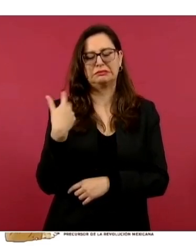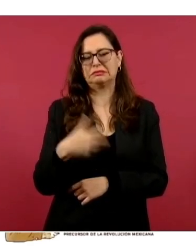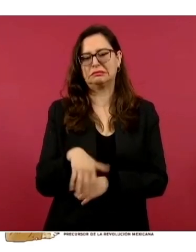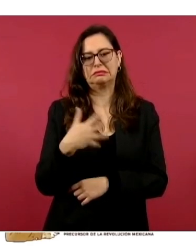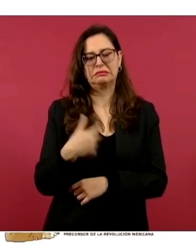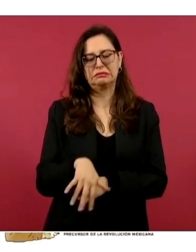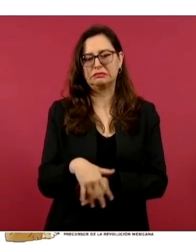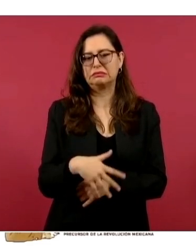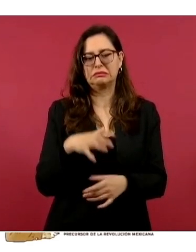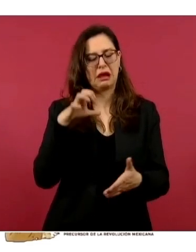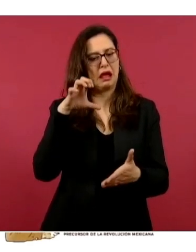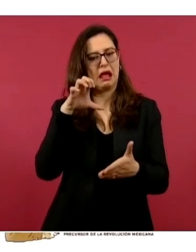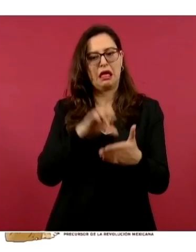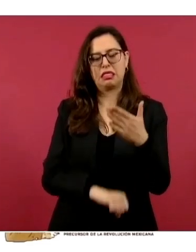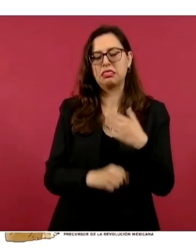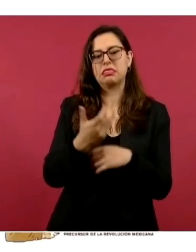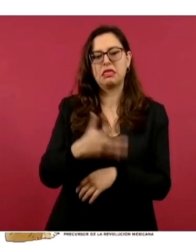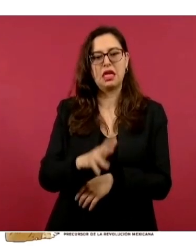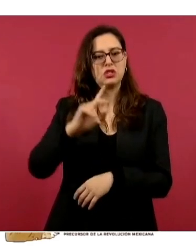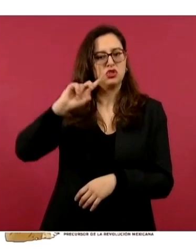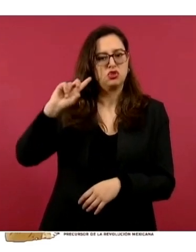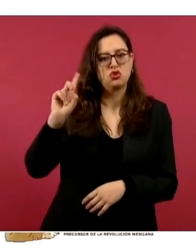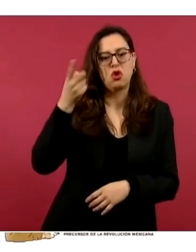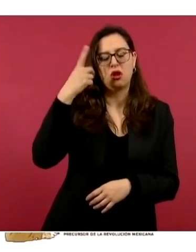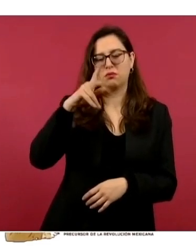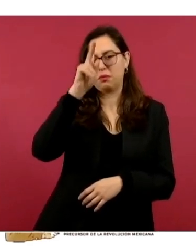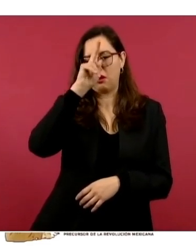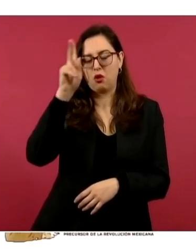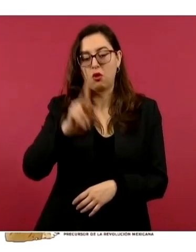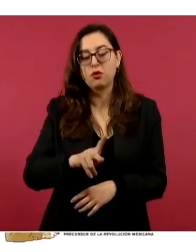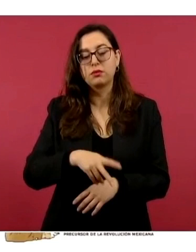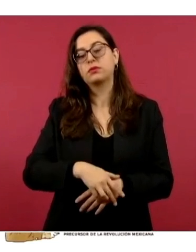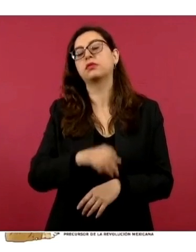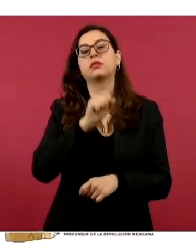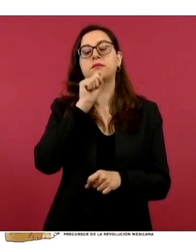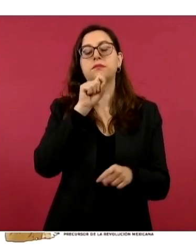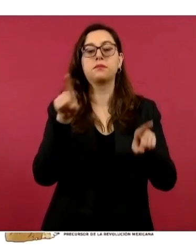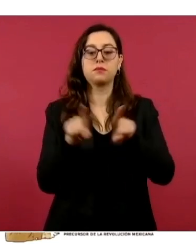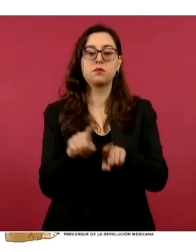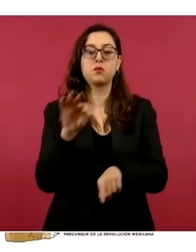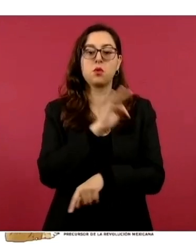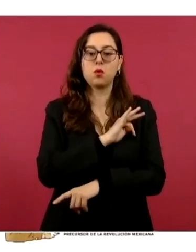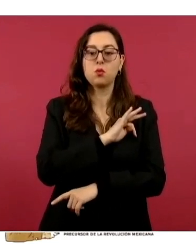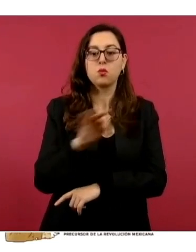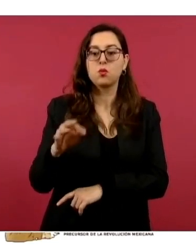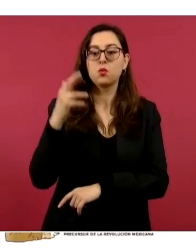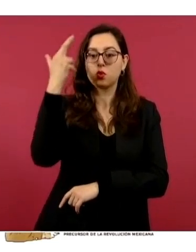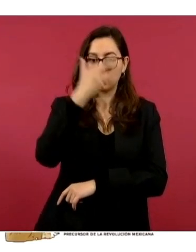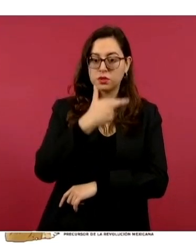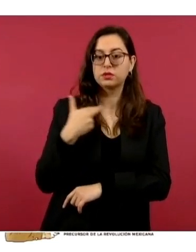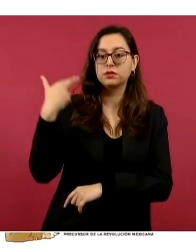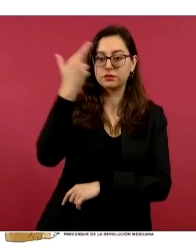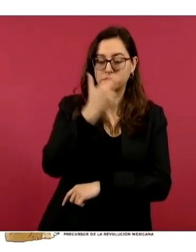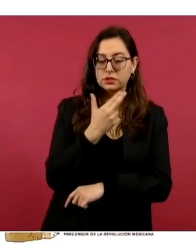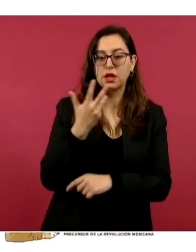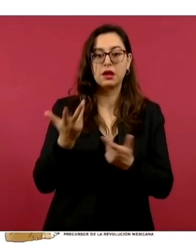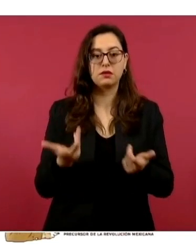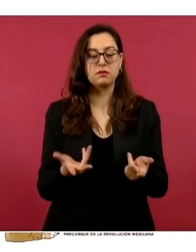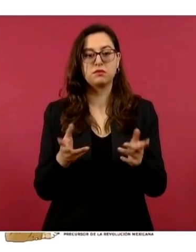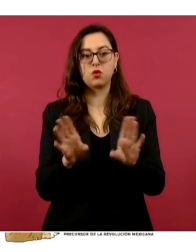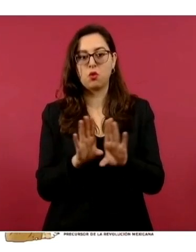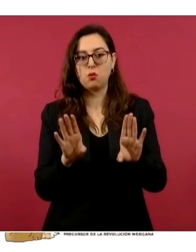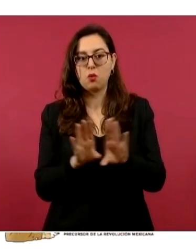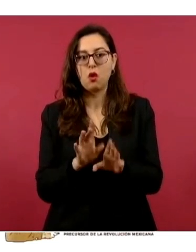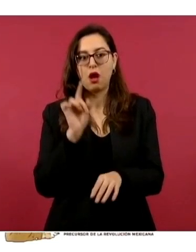10 dólares. Y pueden ustedes también revisar cómo ha sido el comportamiento de las ventanillas